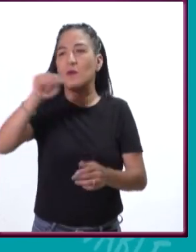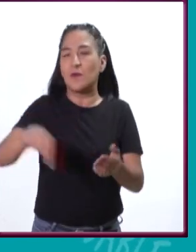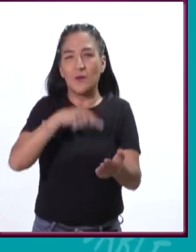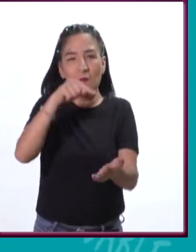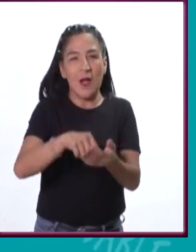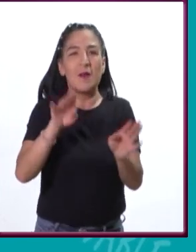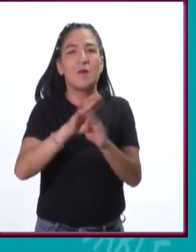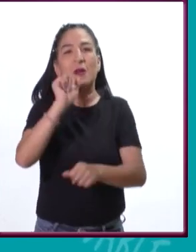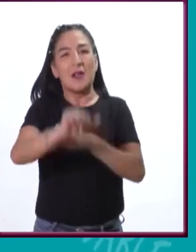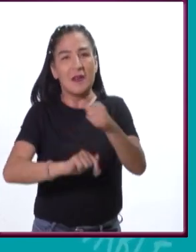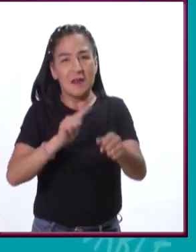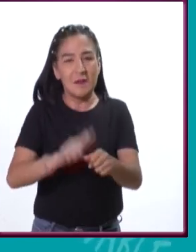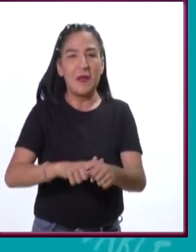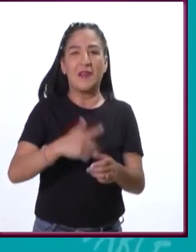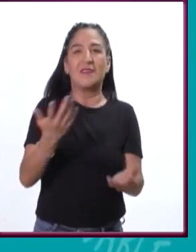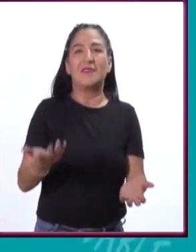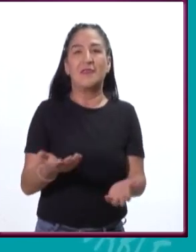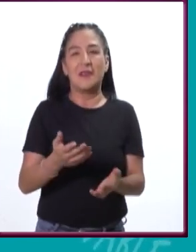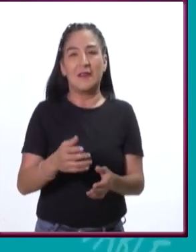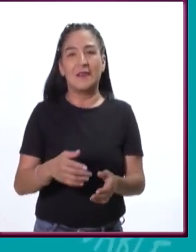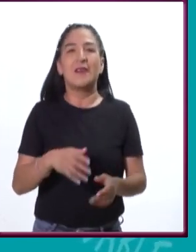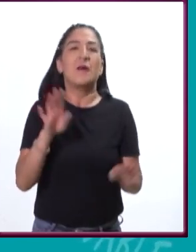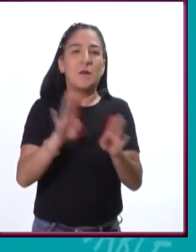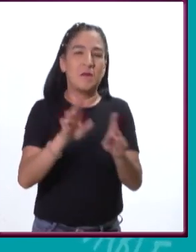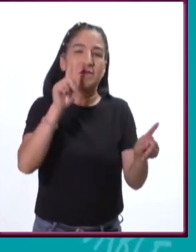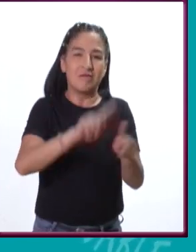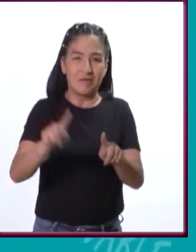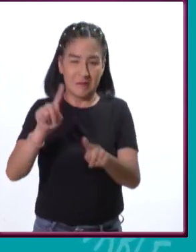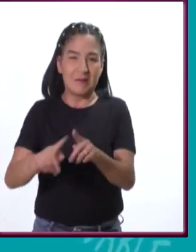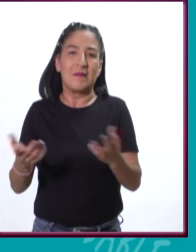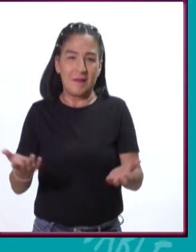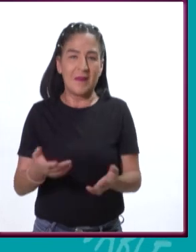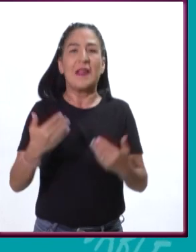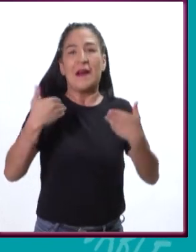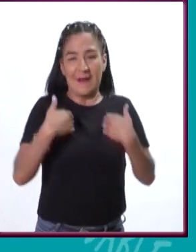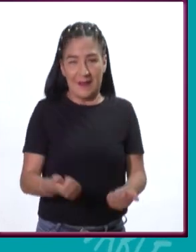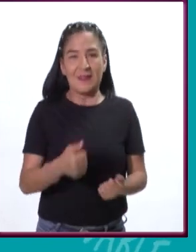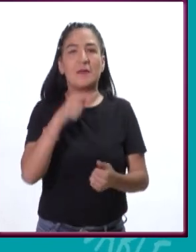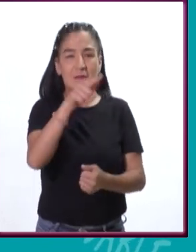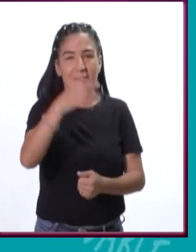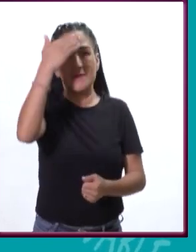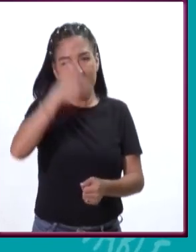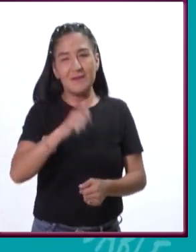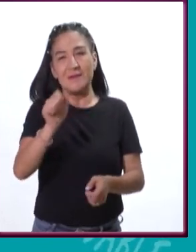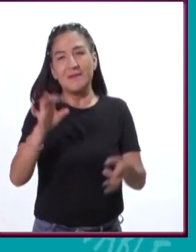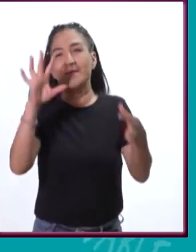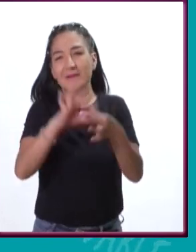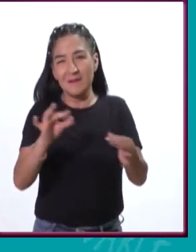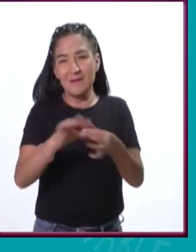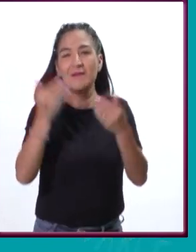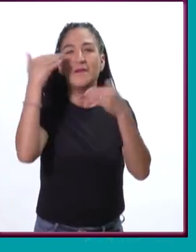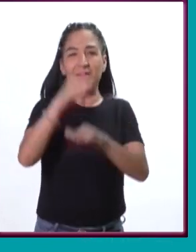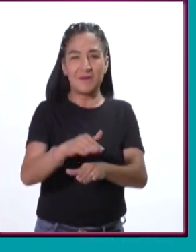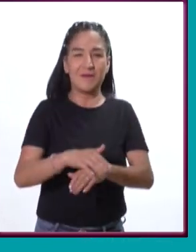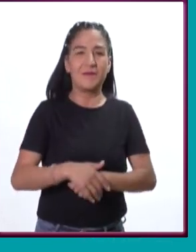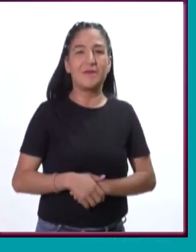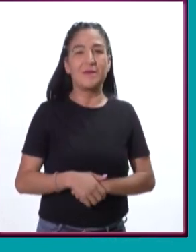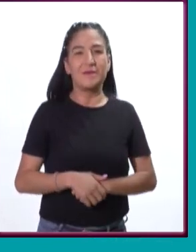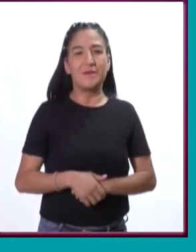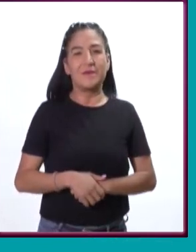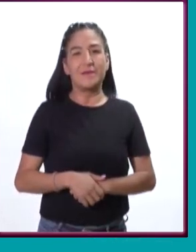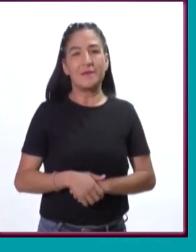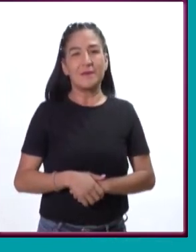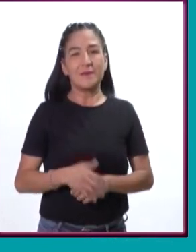árboles de México, árboles tropicales, pero después me he dedicado a más a cuestiones de tipo ecológico,